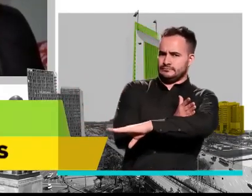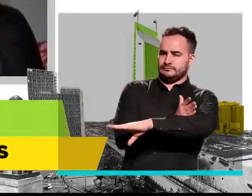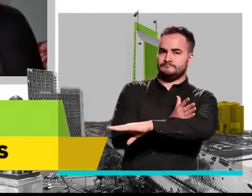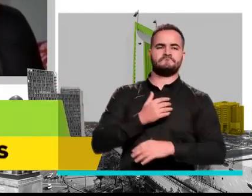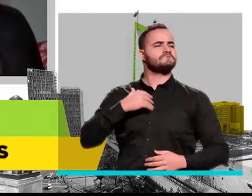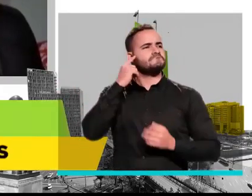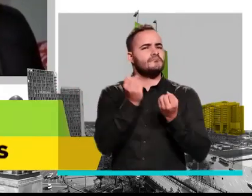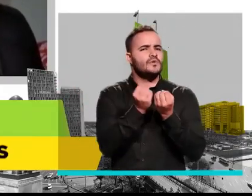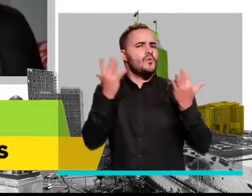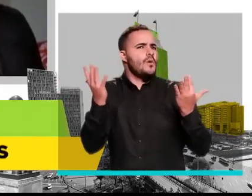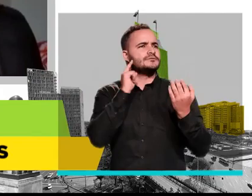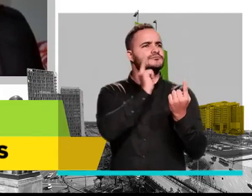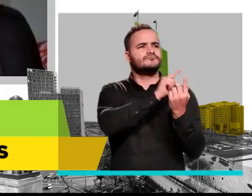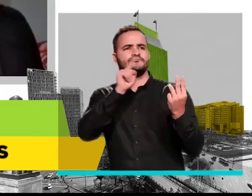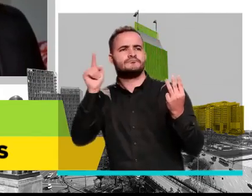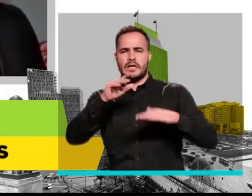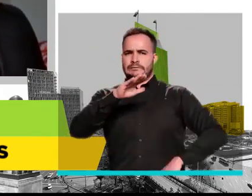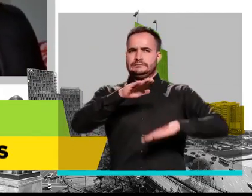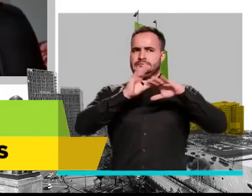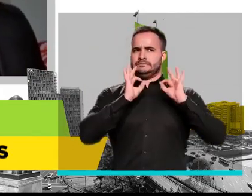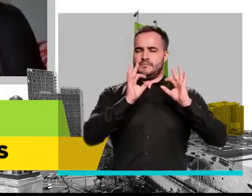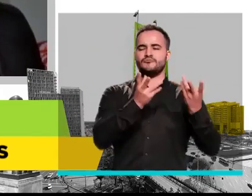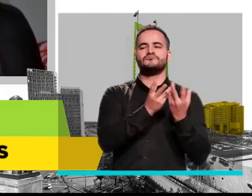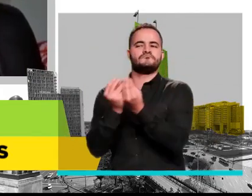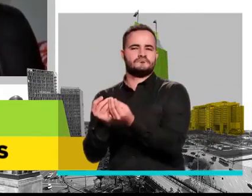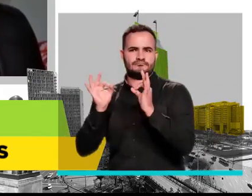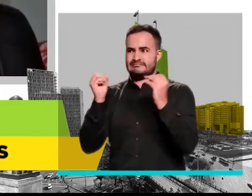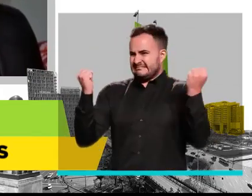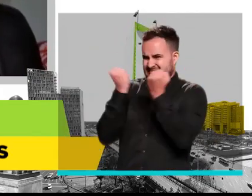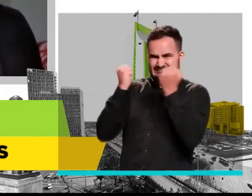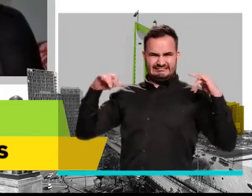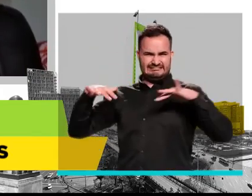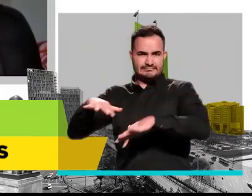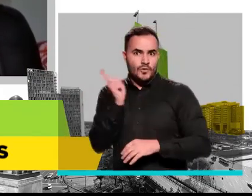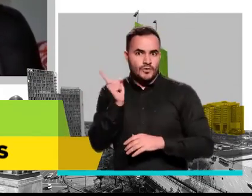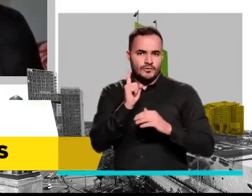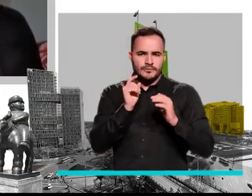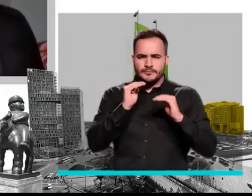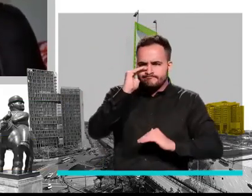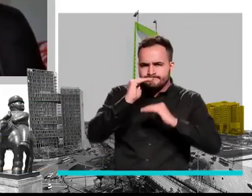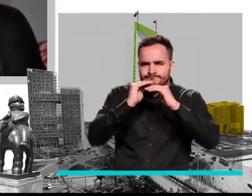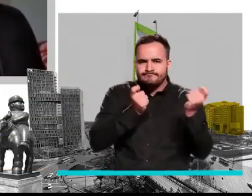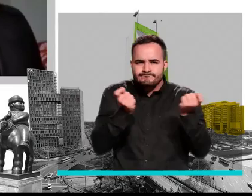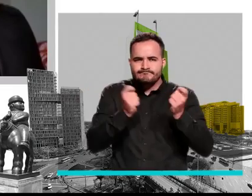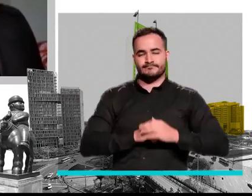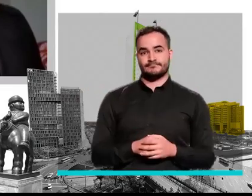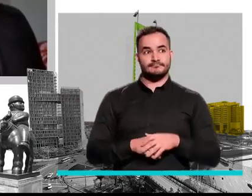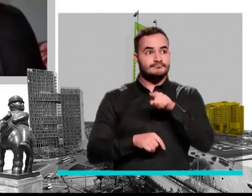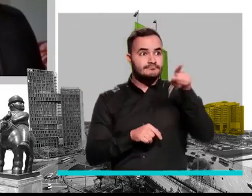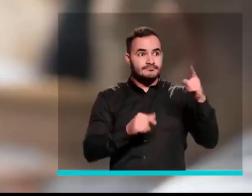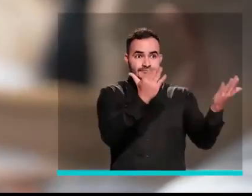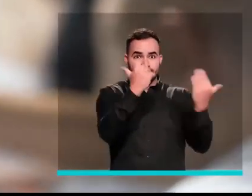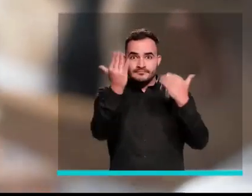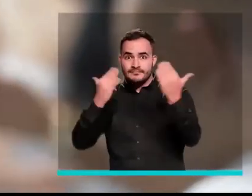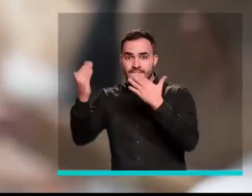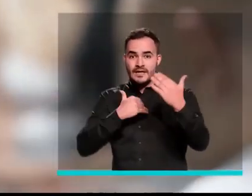considerar las personas que van a estar allí para evitar que se suba el aforo y evitar aglomeraciones. Estas personas deberán